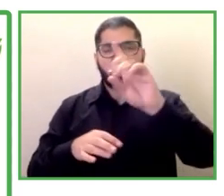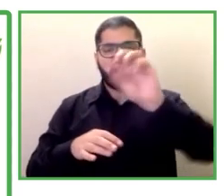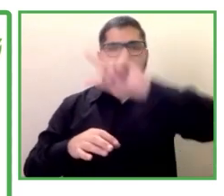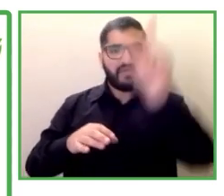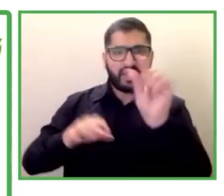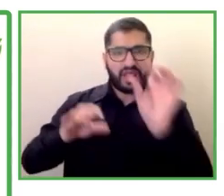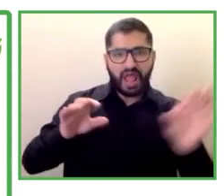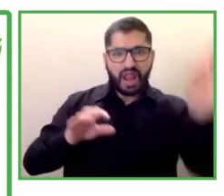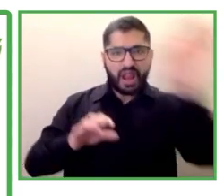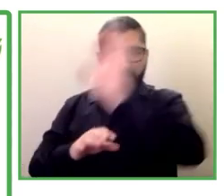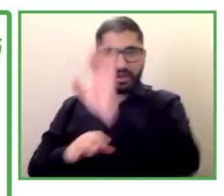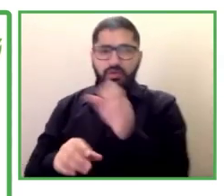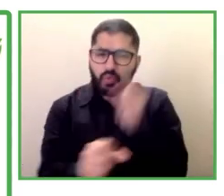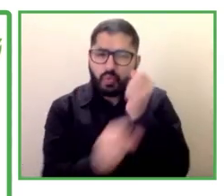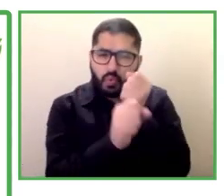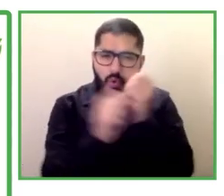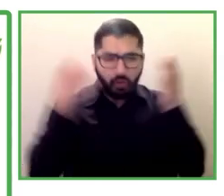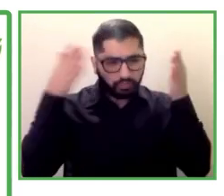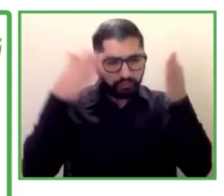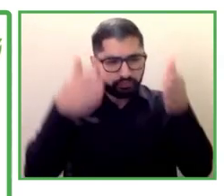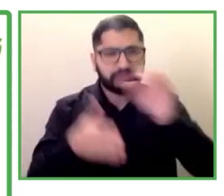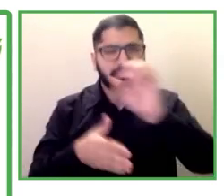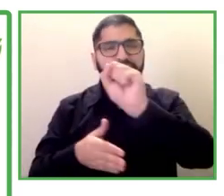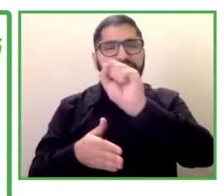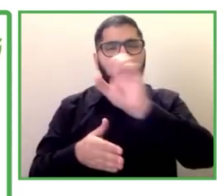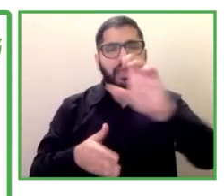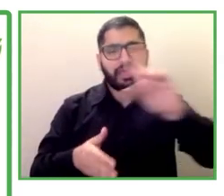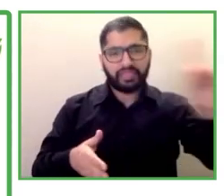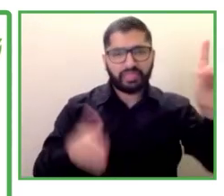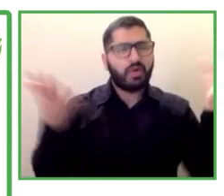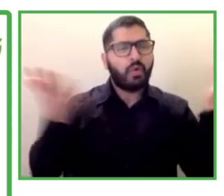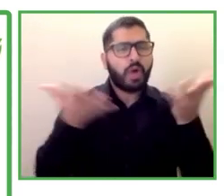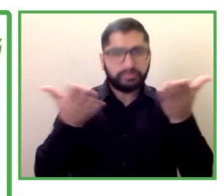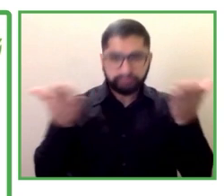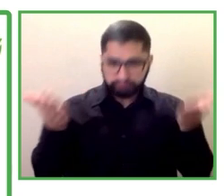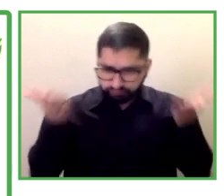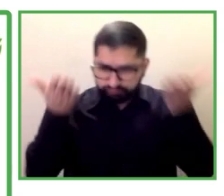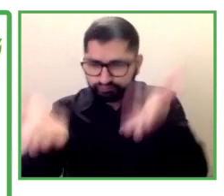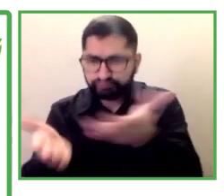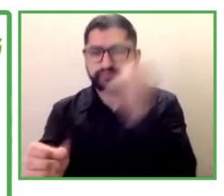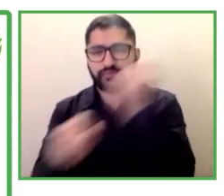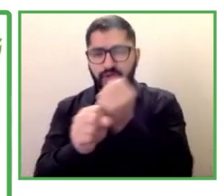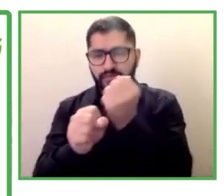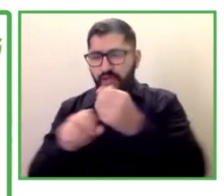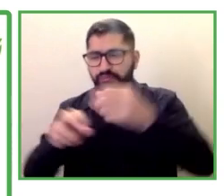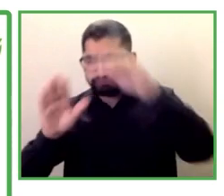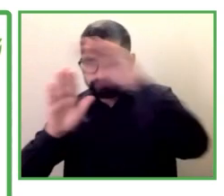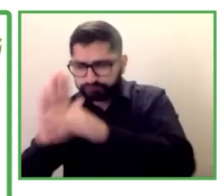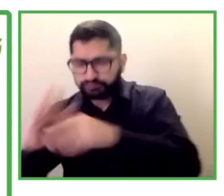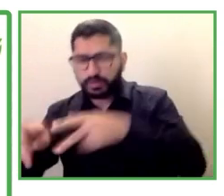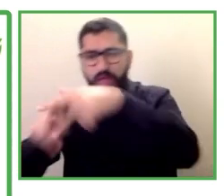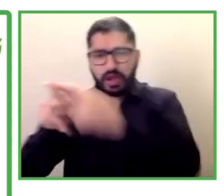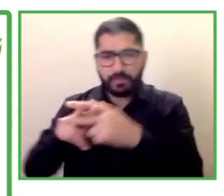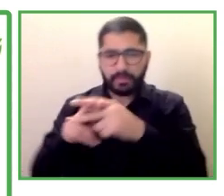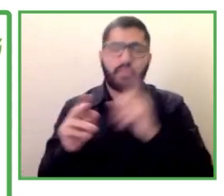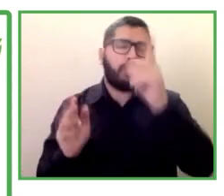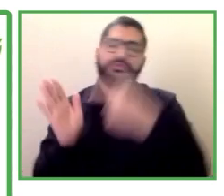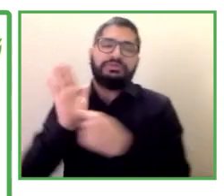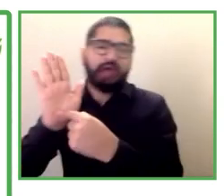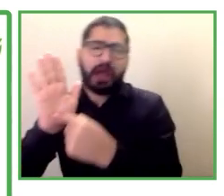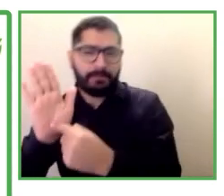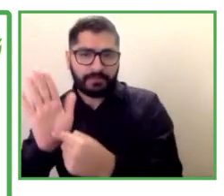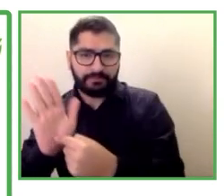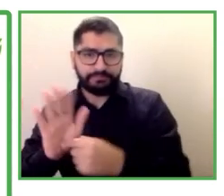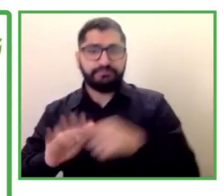es entregar recursos como el marco que se ha replicado